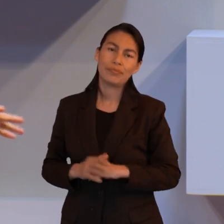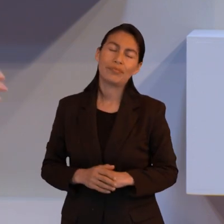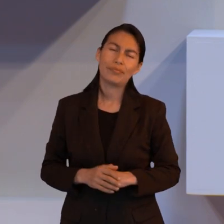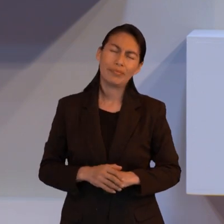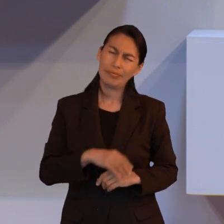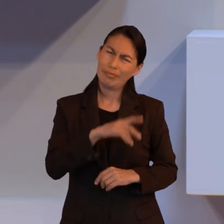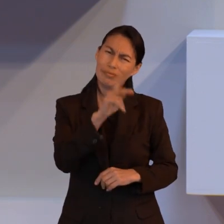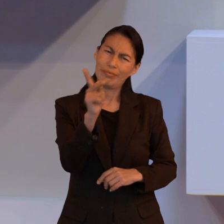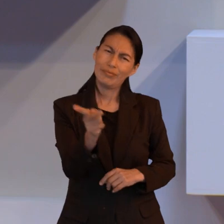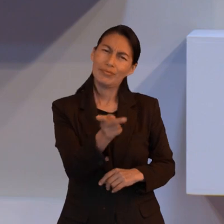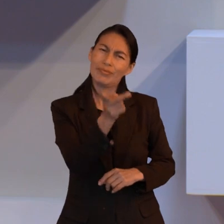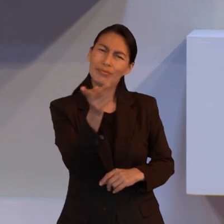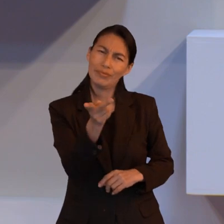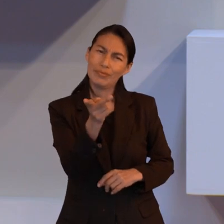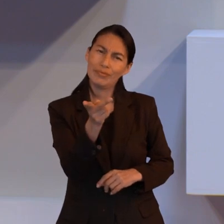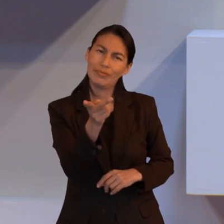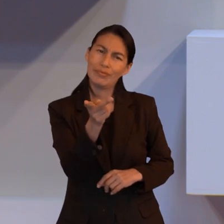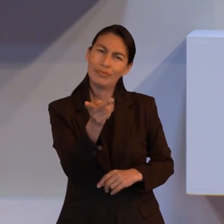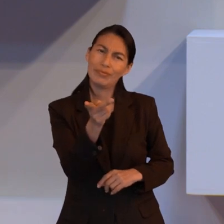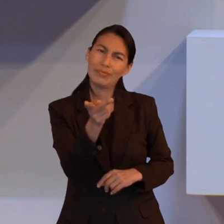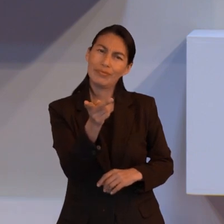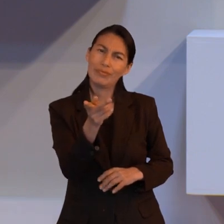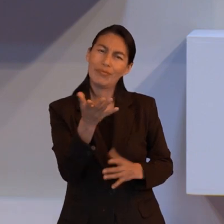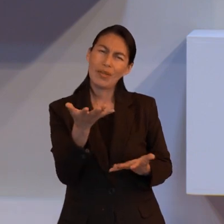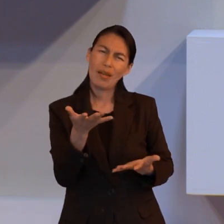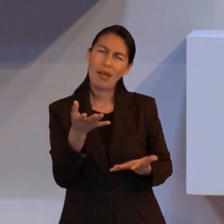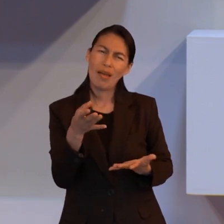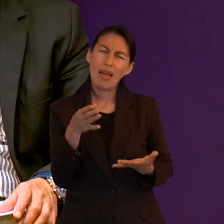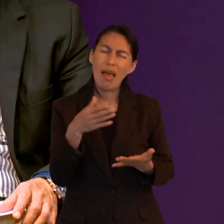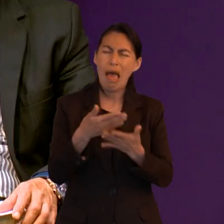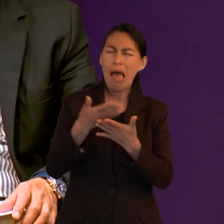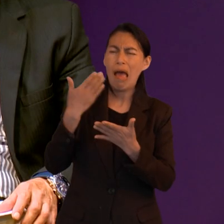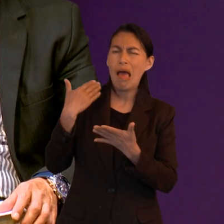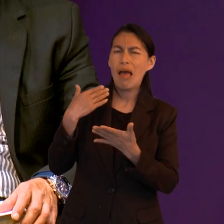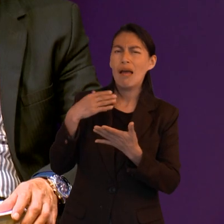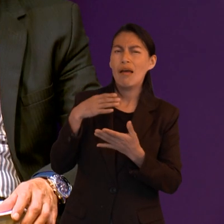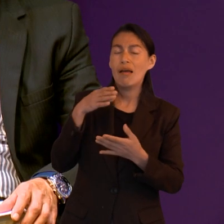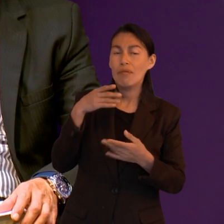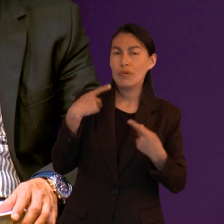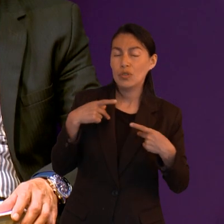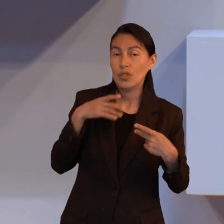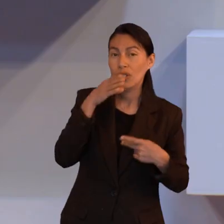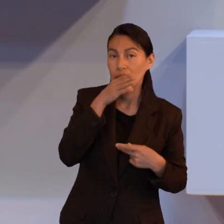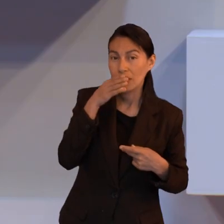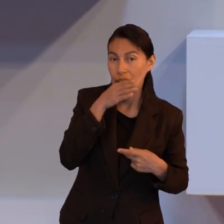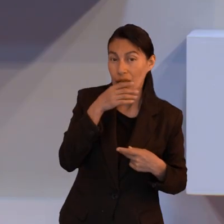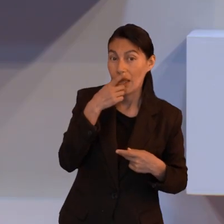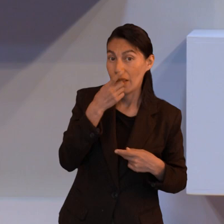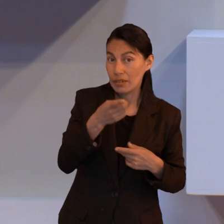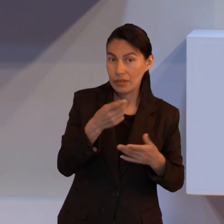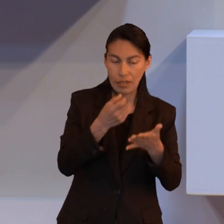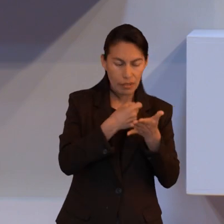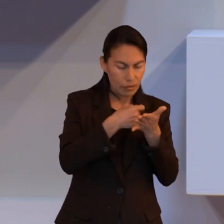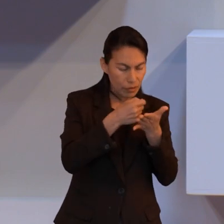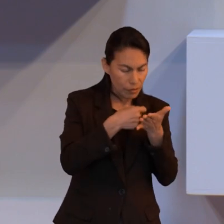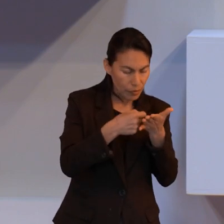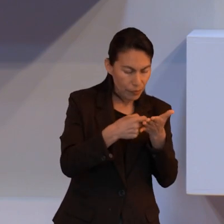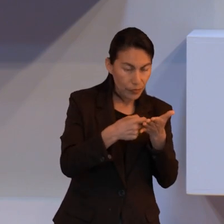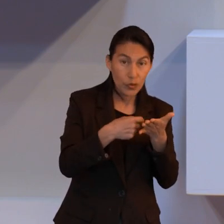una pregunta que surge de un erudito cristiano primitivo este erudito escribió